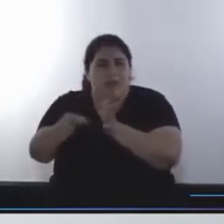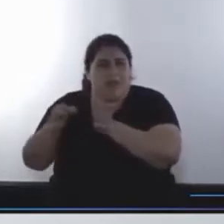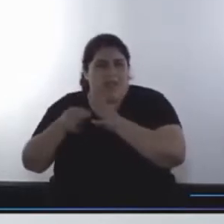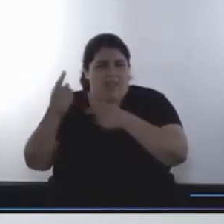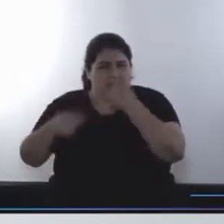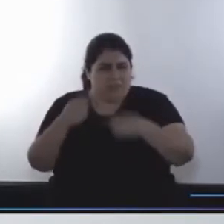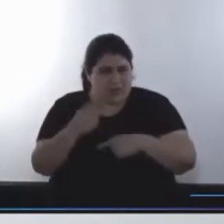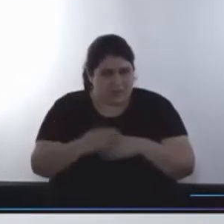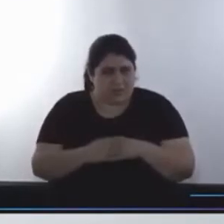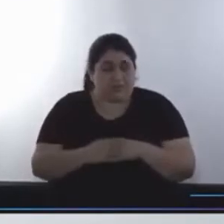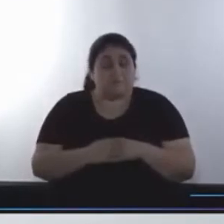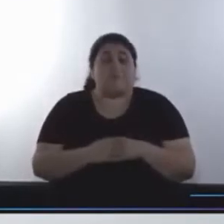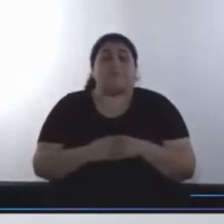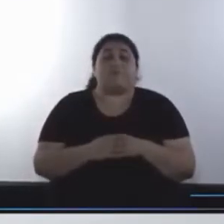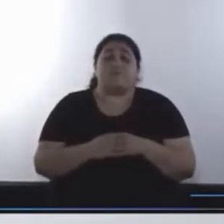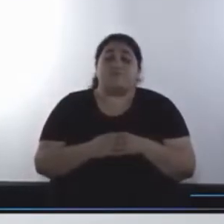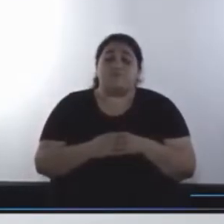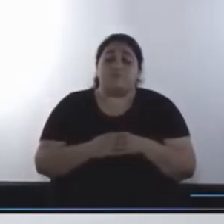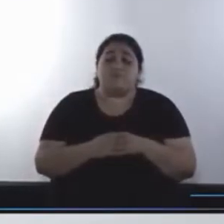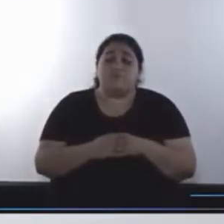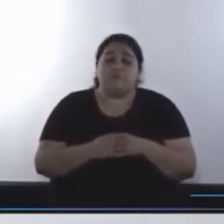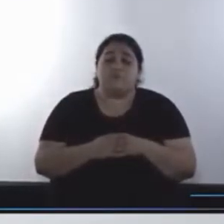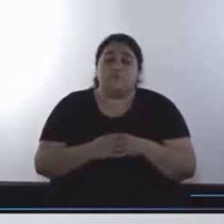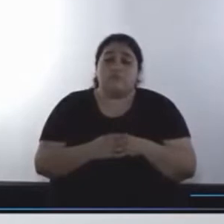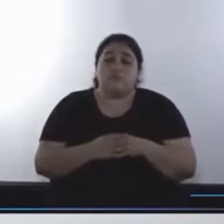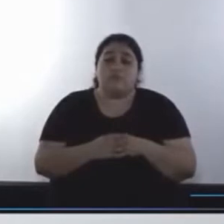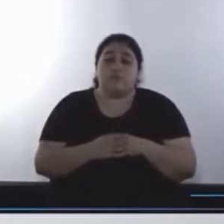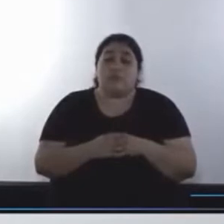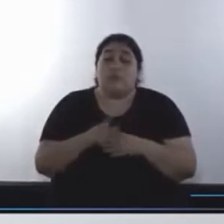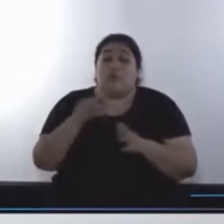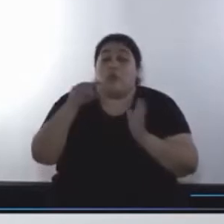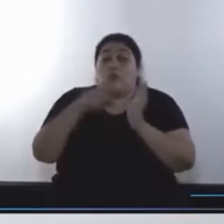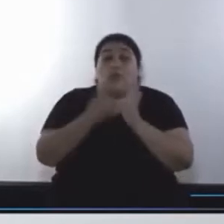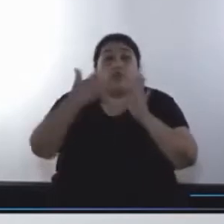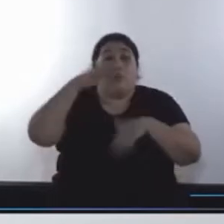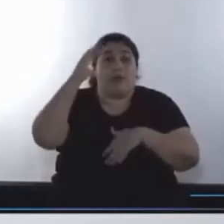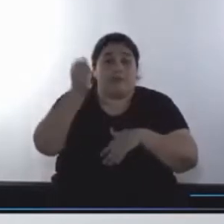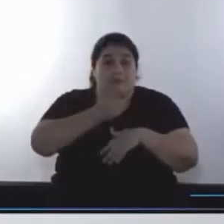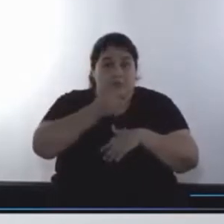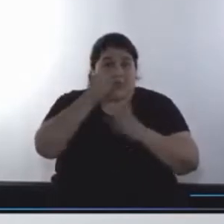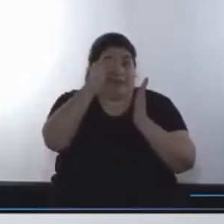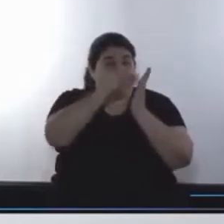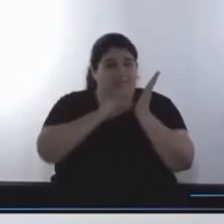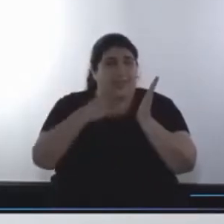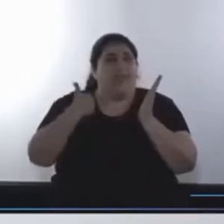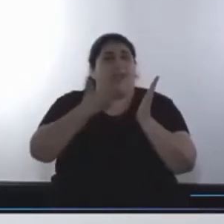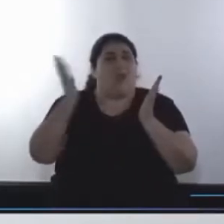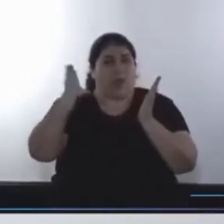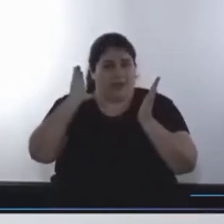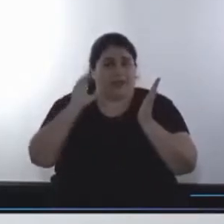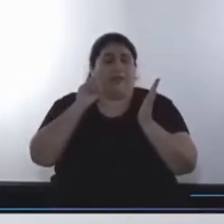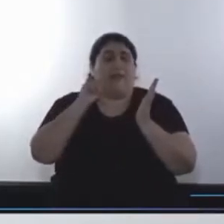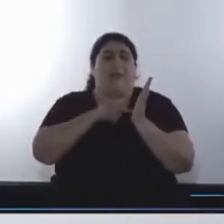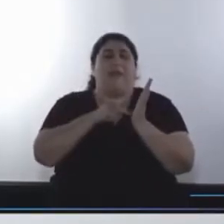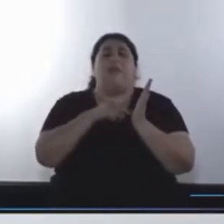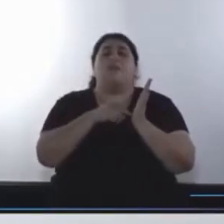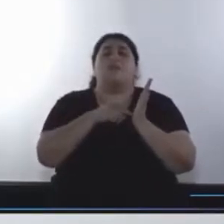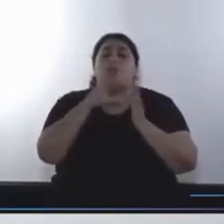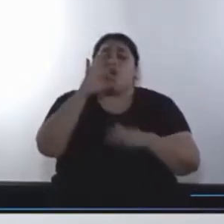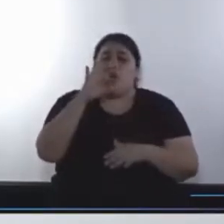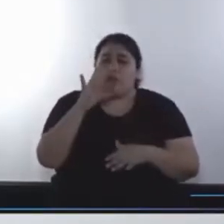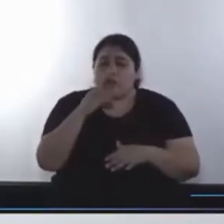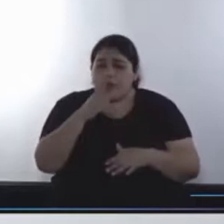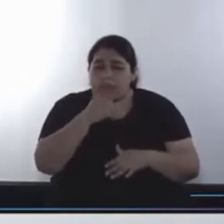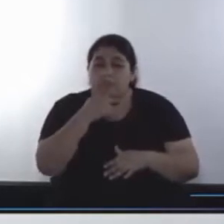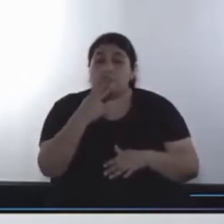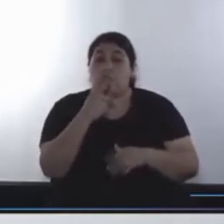Una novedad de esta Agenda Global es el ODS 11,